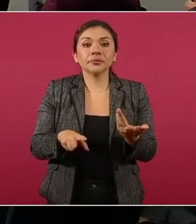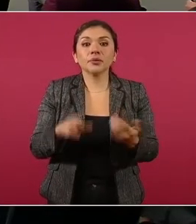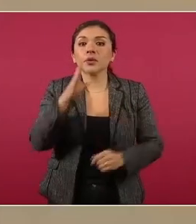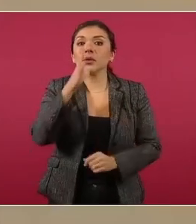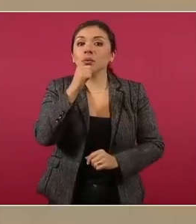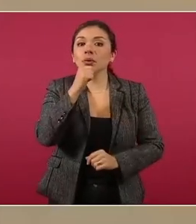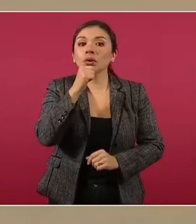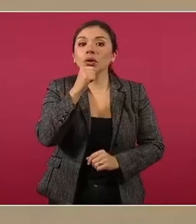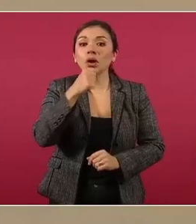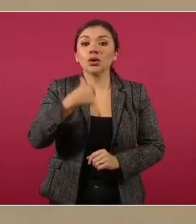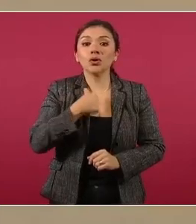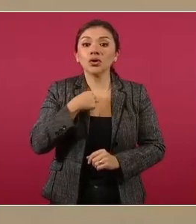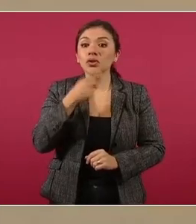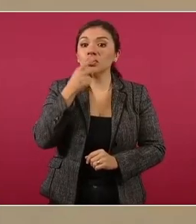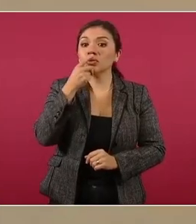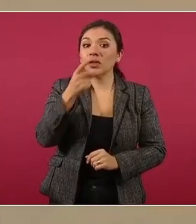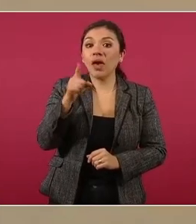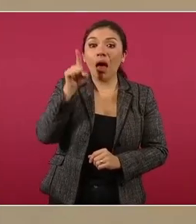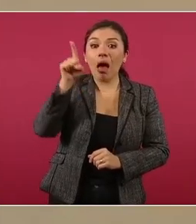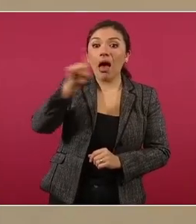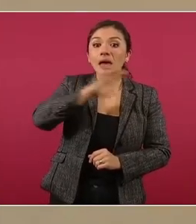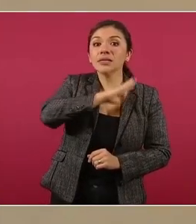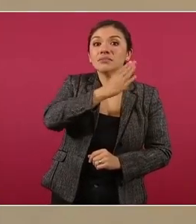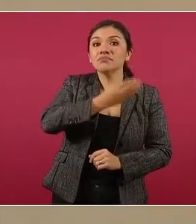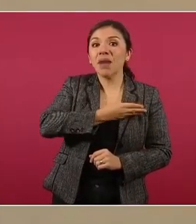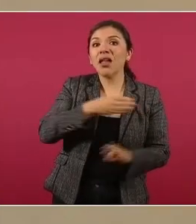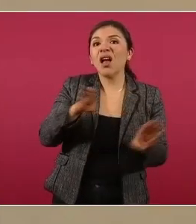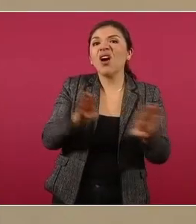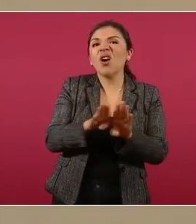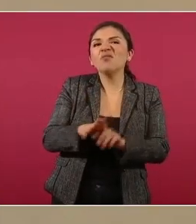decir cómo está la oposición allá, pero